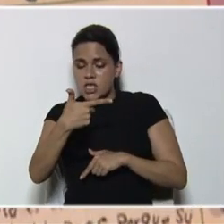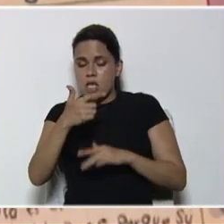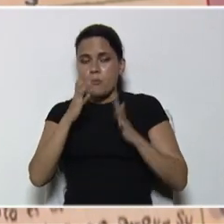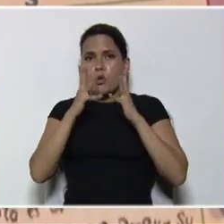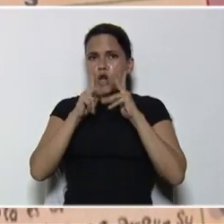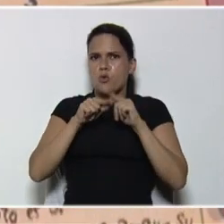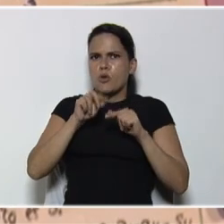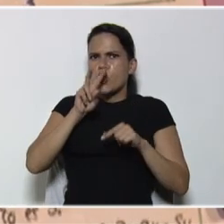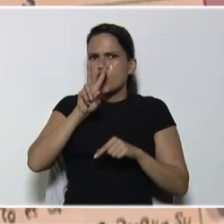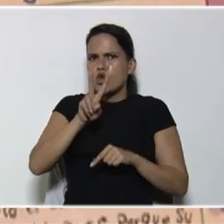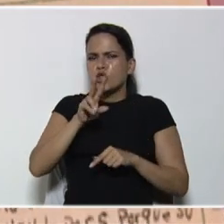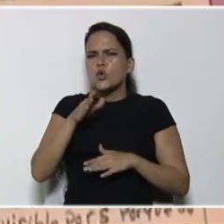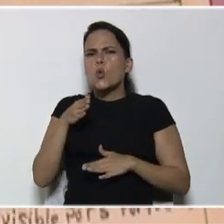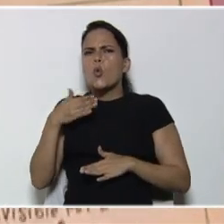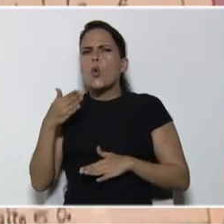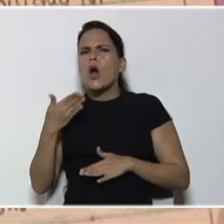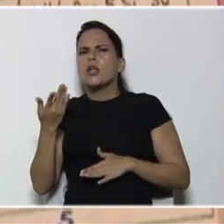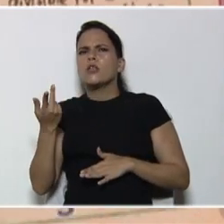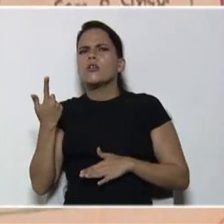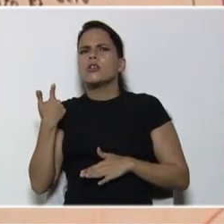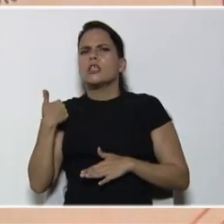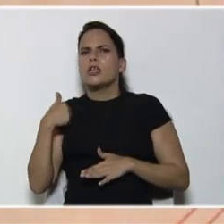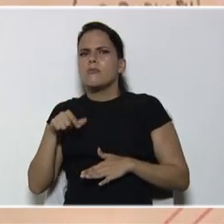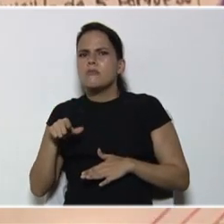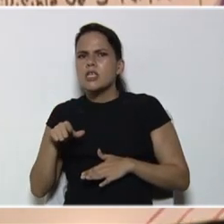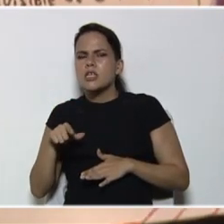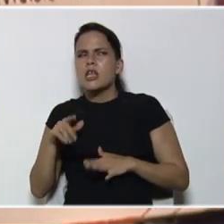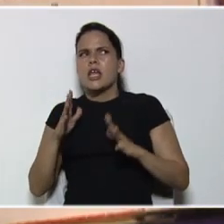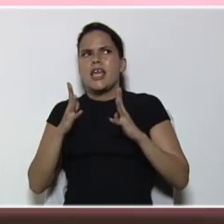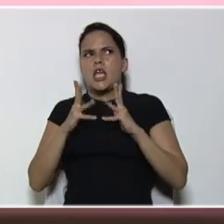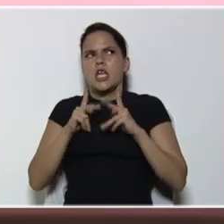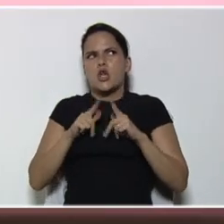cuando termina, en cifra par, ejemplo,